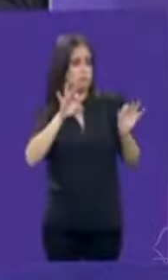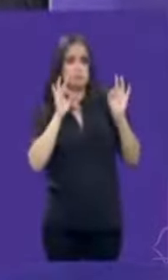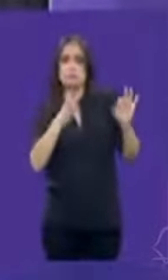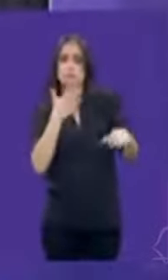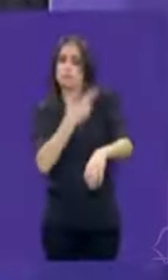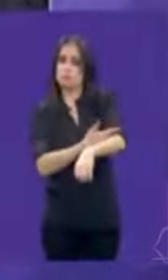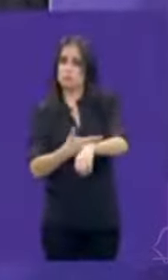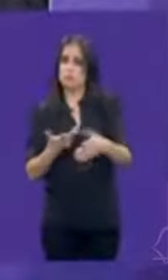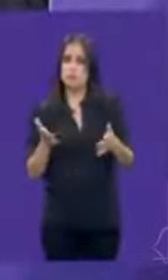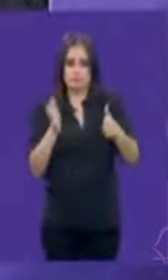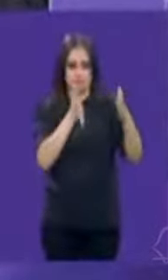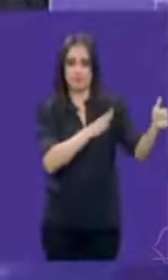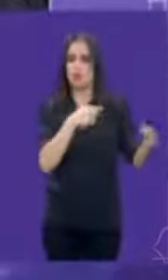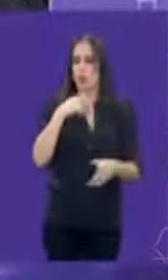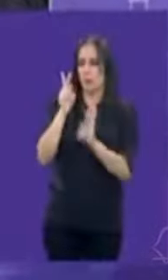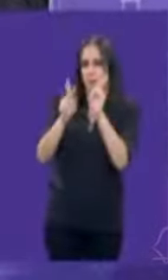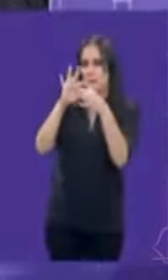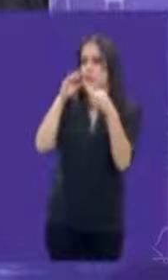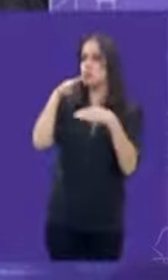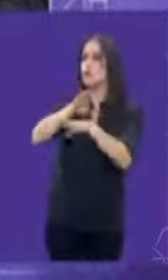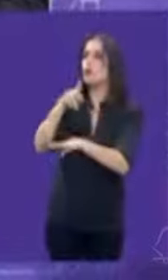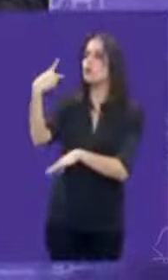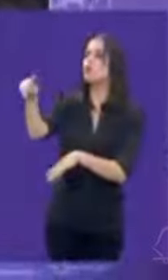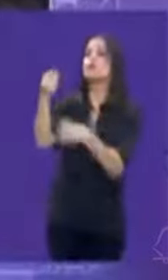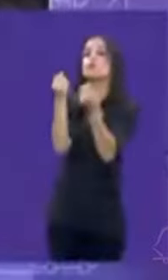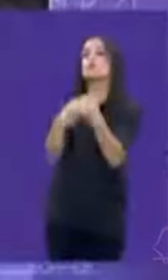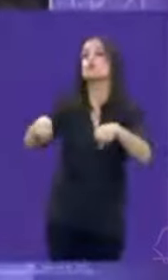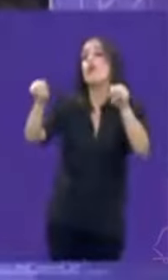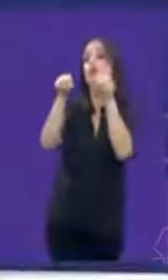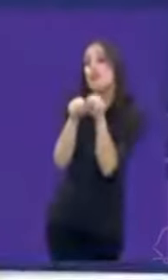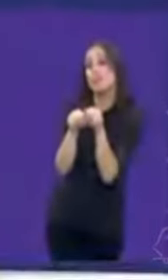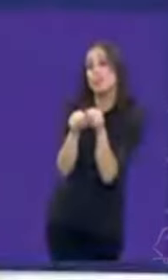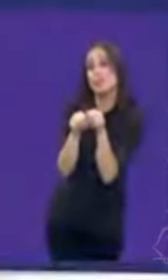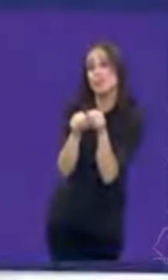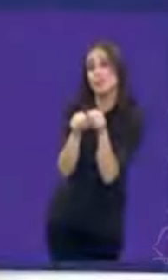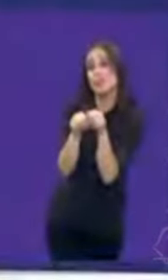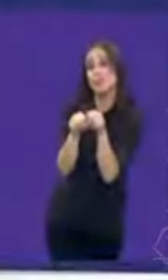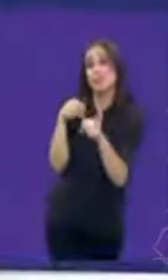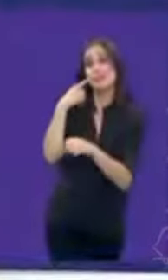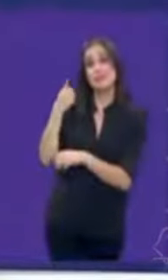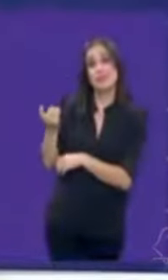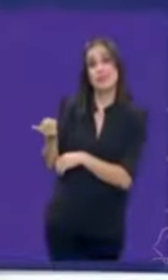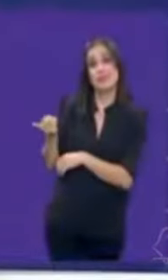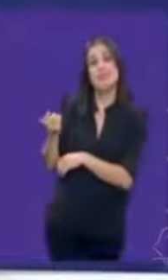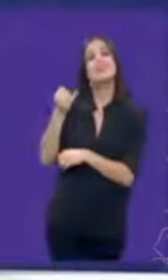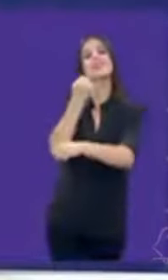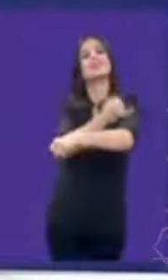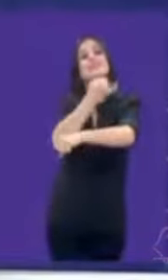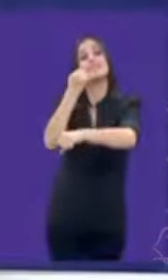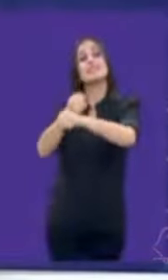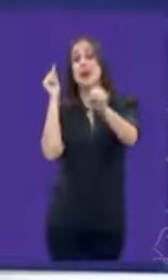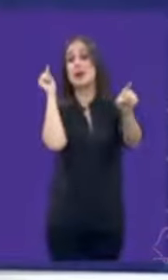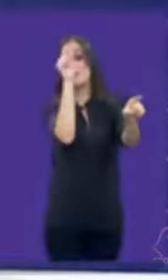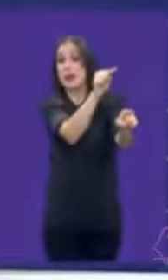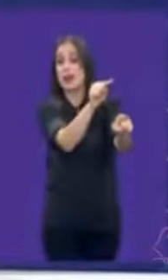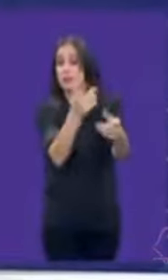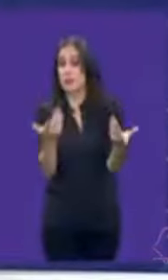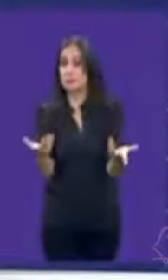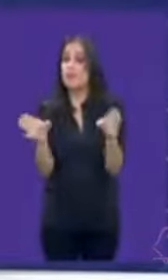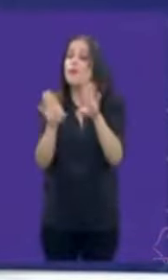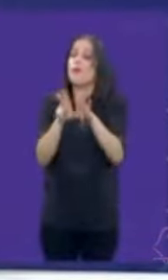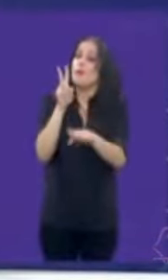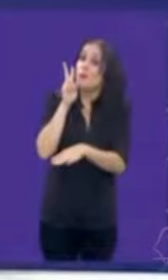de tu socio, porque todas las ligas llevan a Iztapalapa. ¿Cómo ves